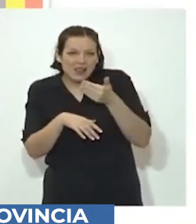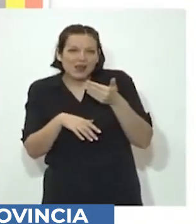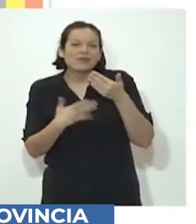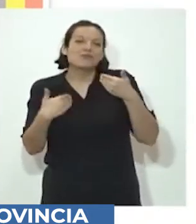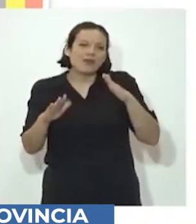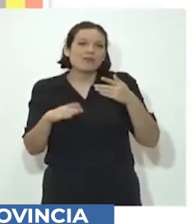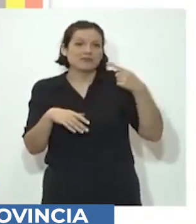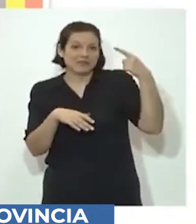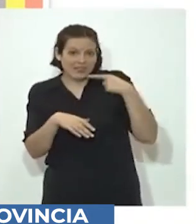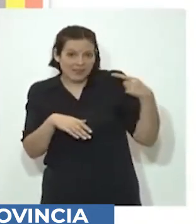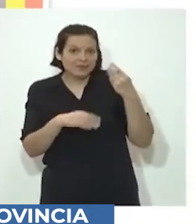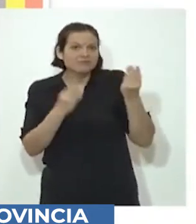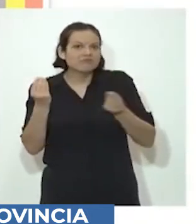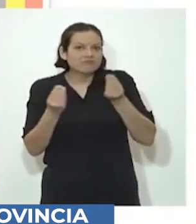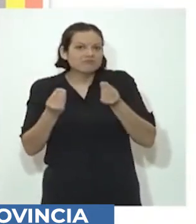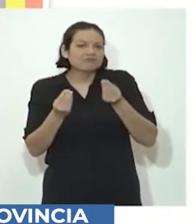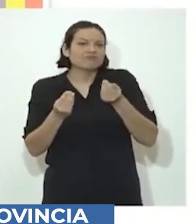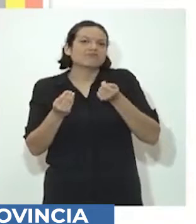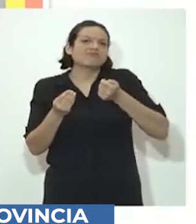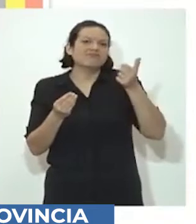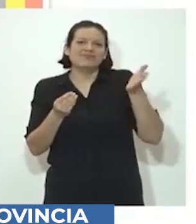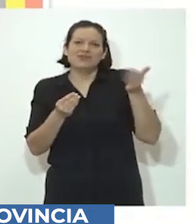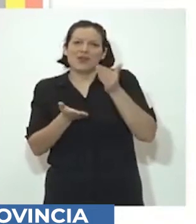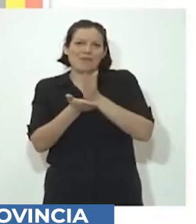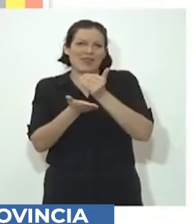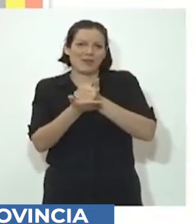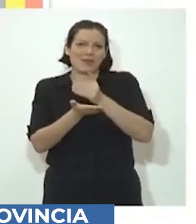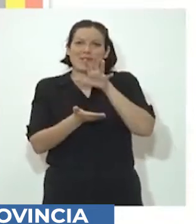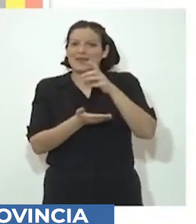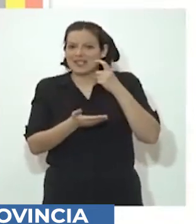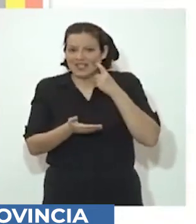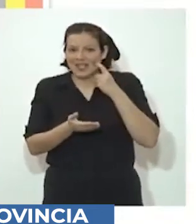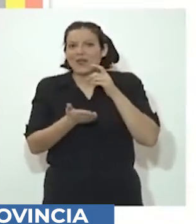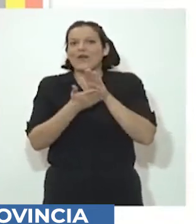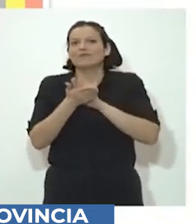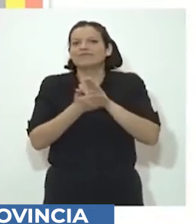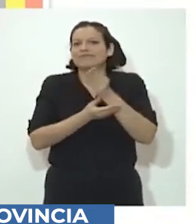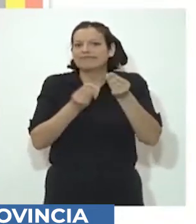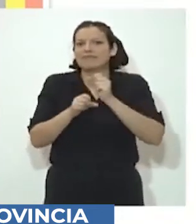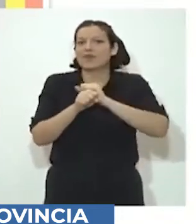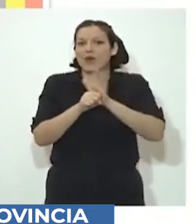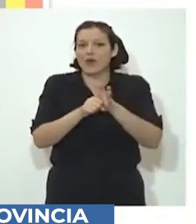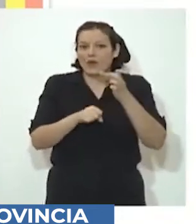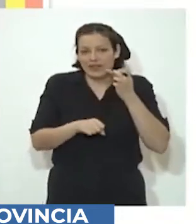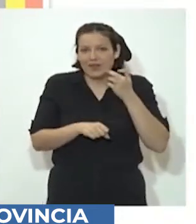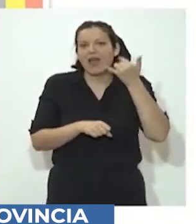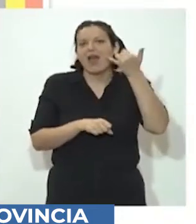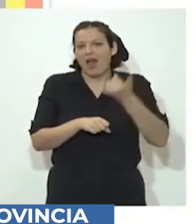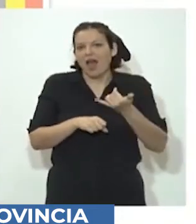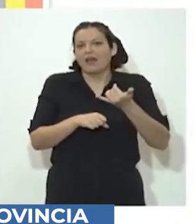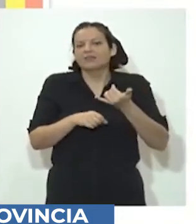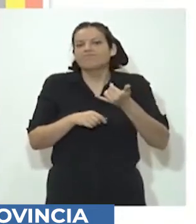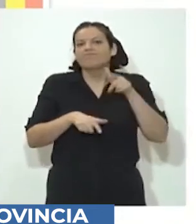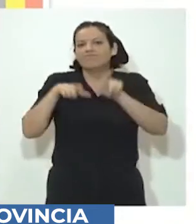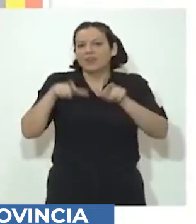pasó prácticamente todos los departamentos la situación de COVID en nuestra provincia ha ido claramente al